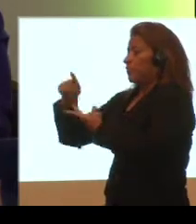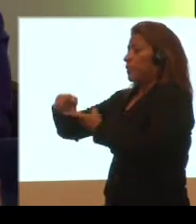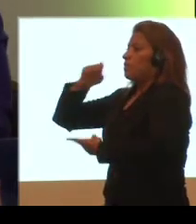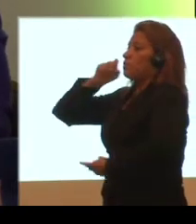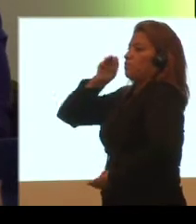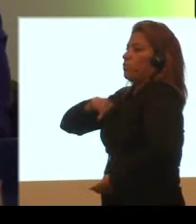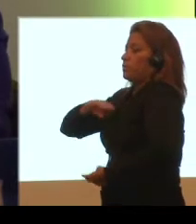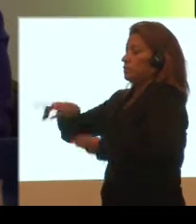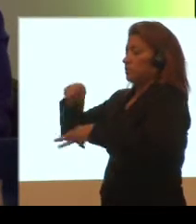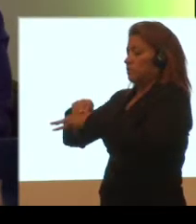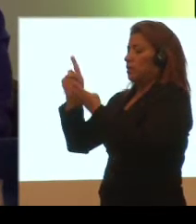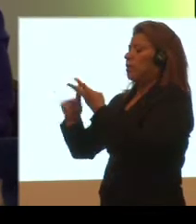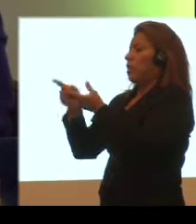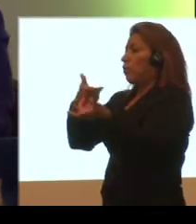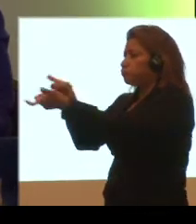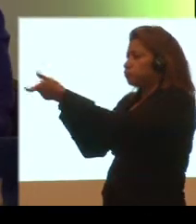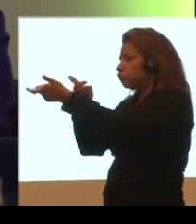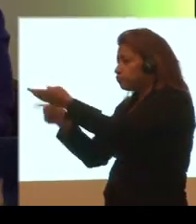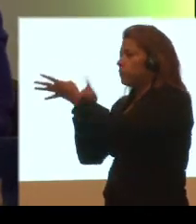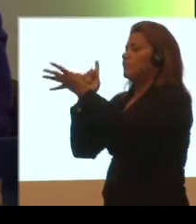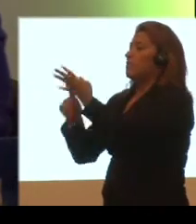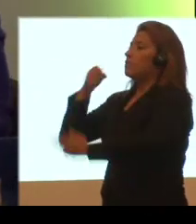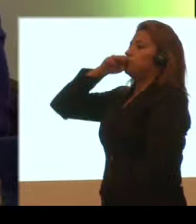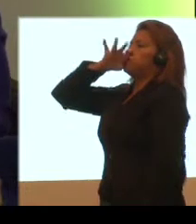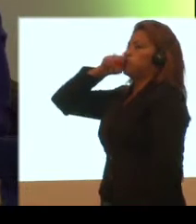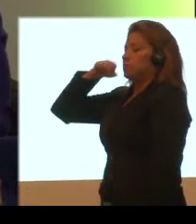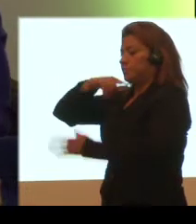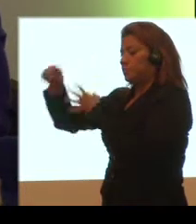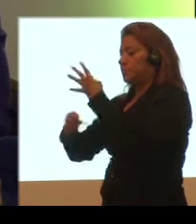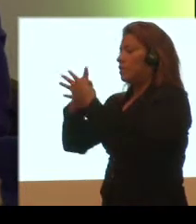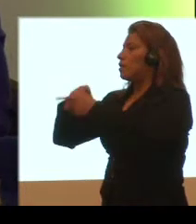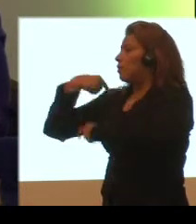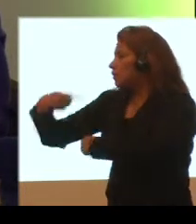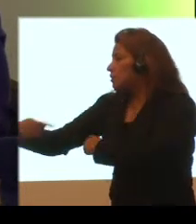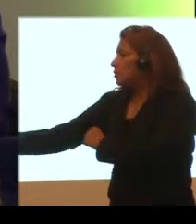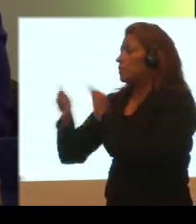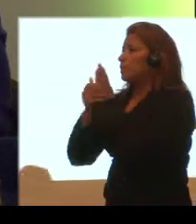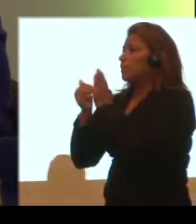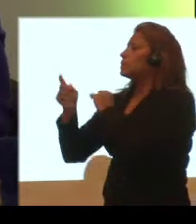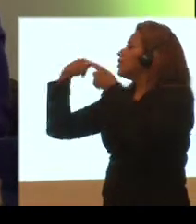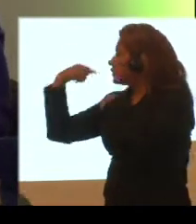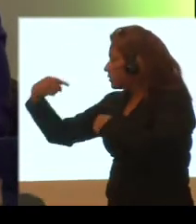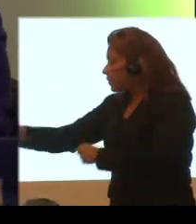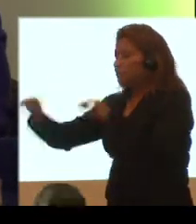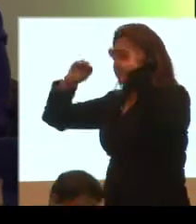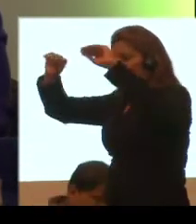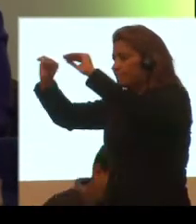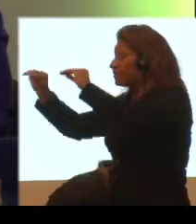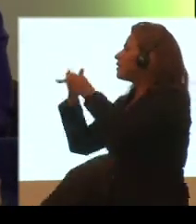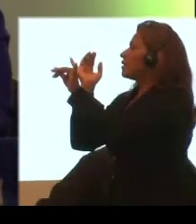Nacional, de los Cuerpos Bomberos y la Agencia de Tránsito. Permanentemente se realizan eventos de capacitación con